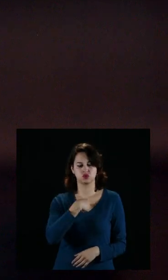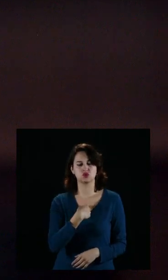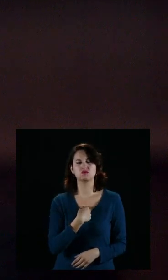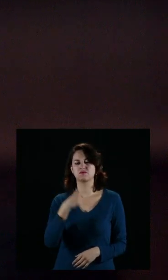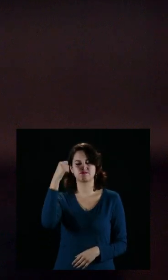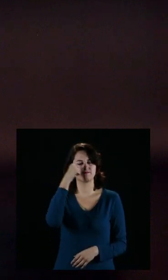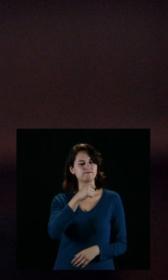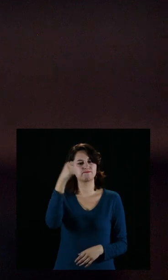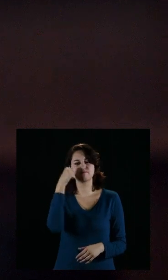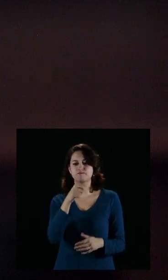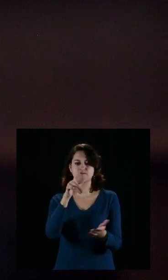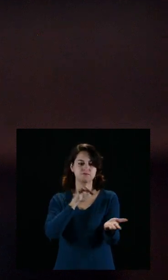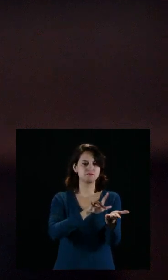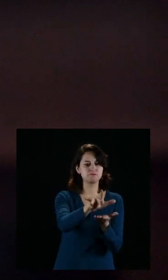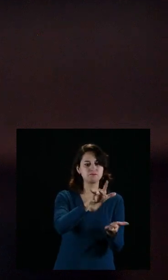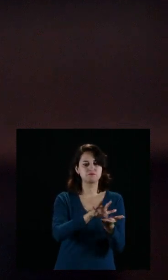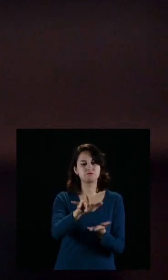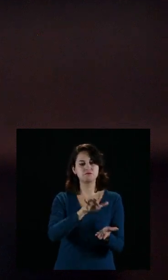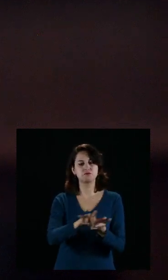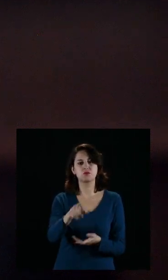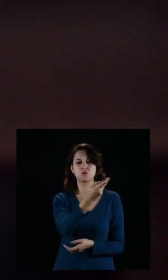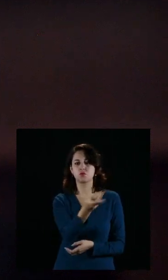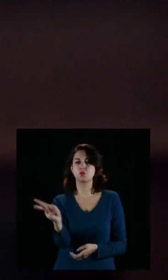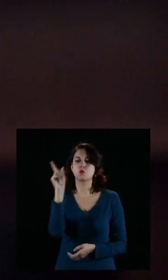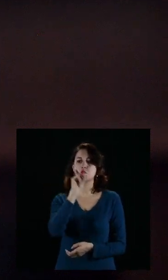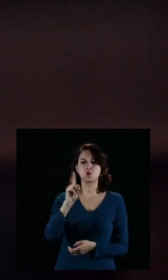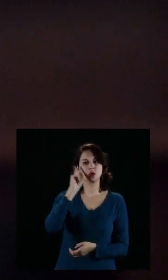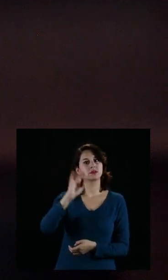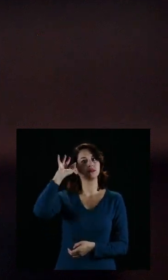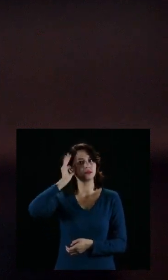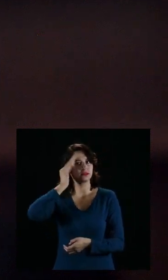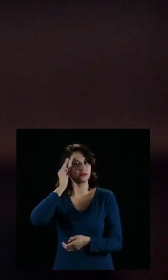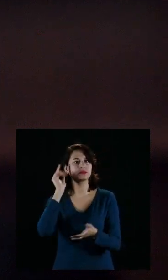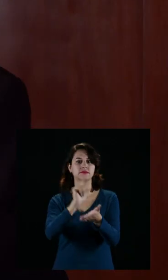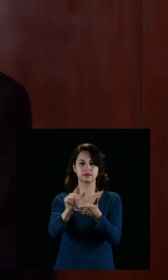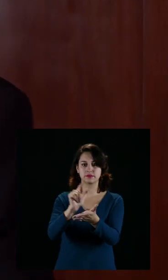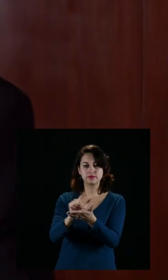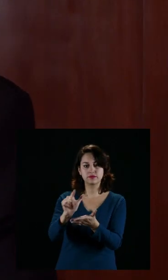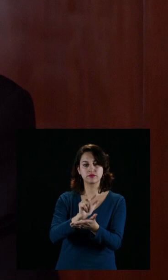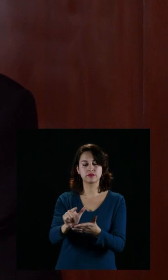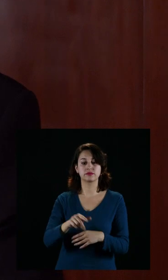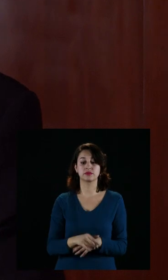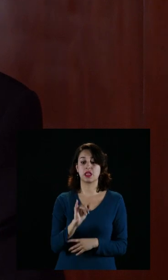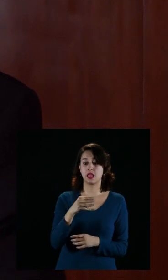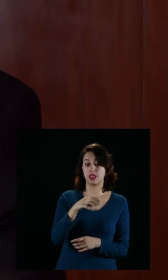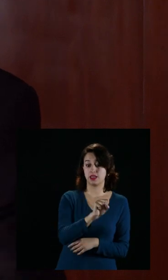Soy y seré un aliado de las trabajadoras del hogar